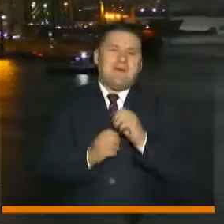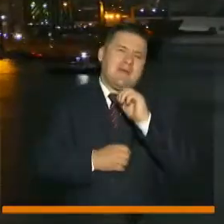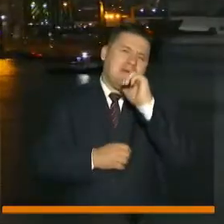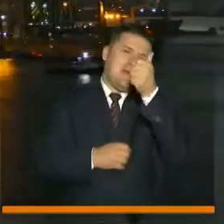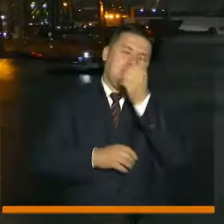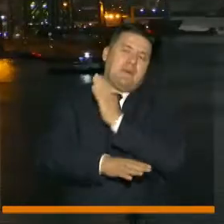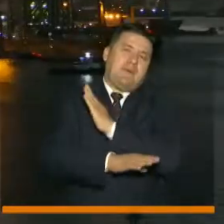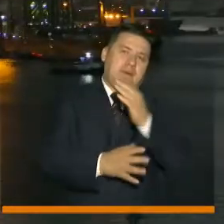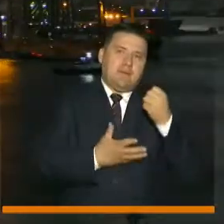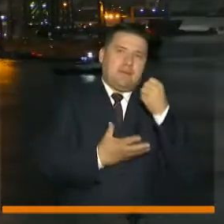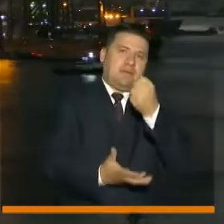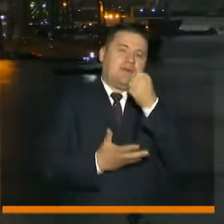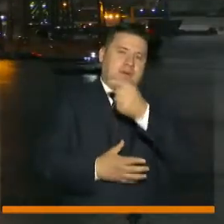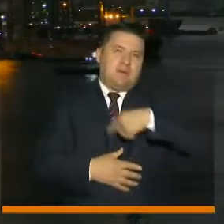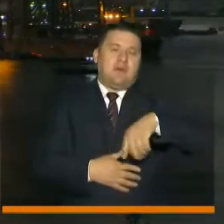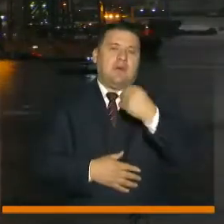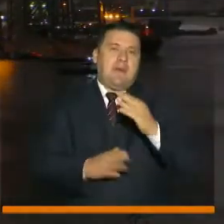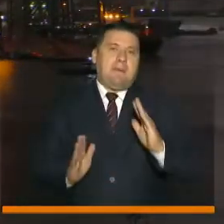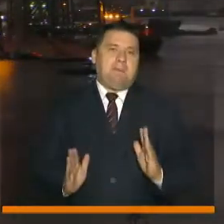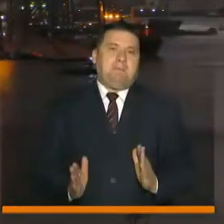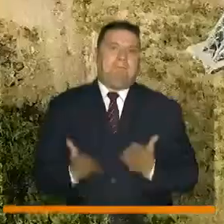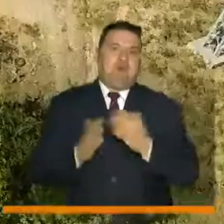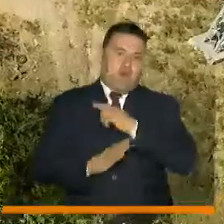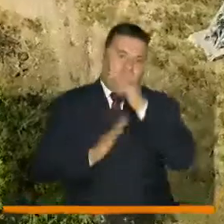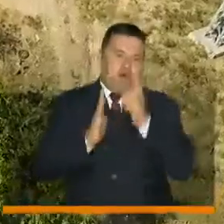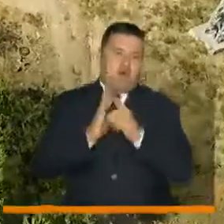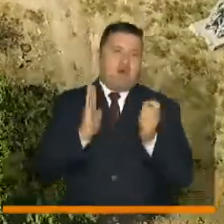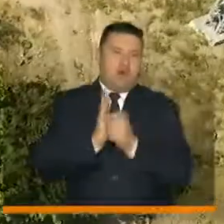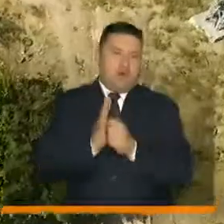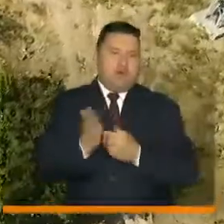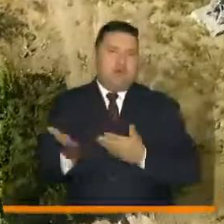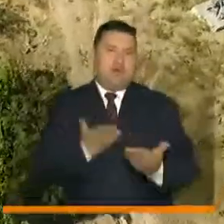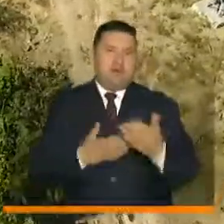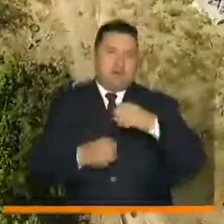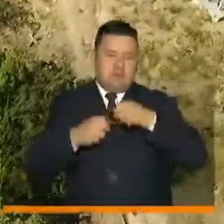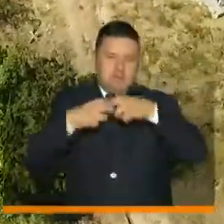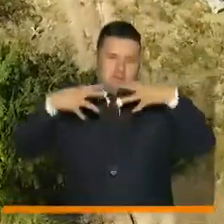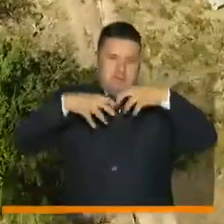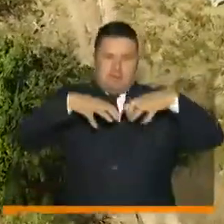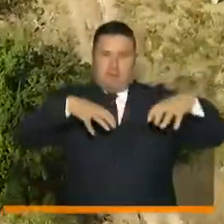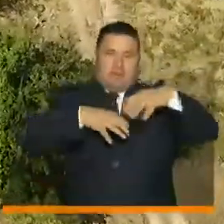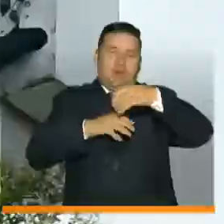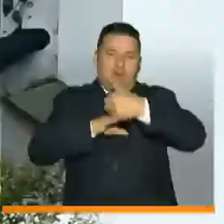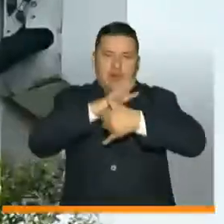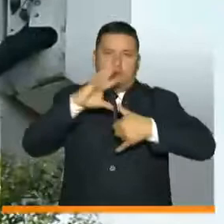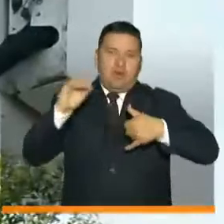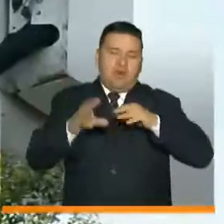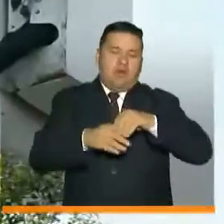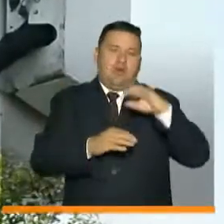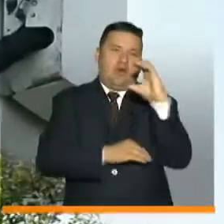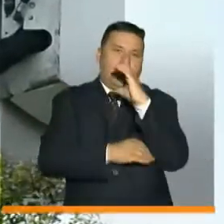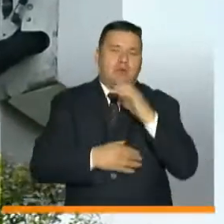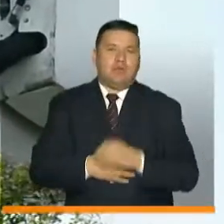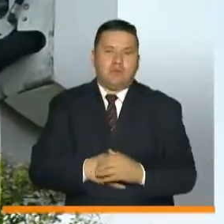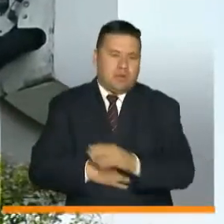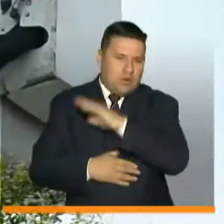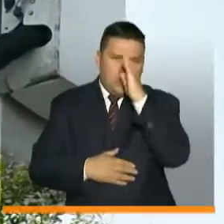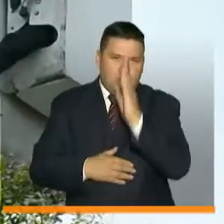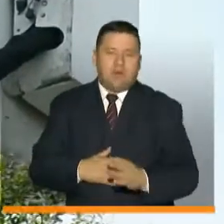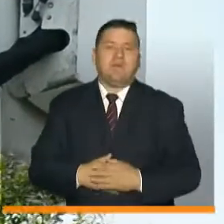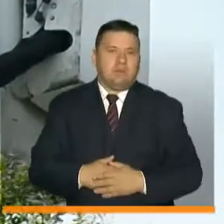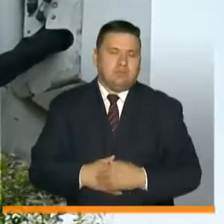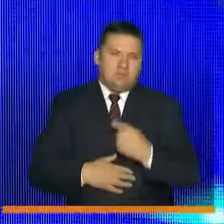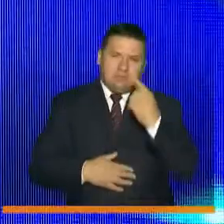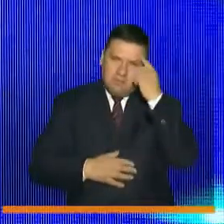10 billones de pesos para mejorar integralmente el servicio de energía en la costa caribe colombiana. Nunca